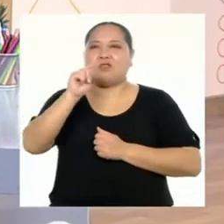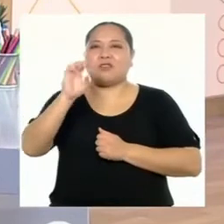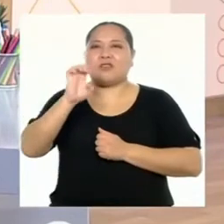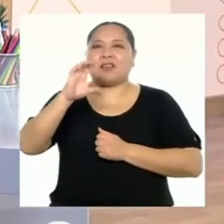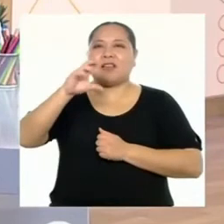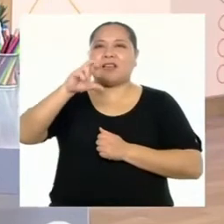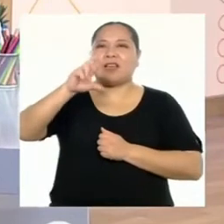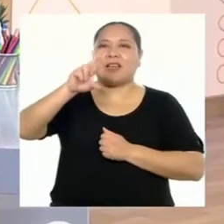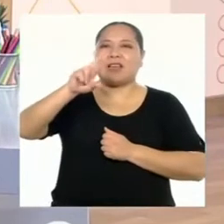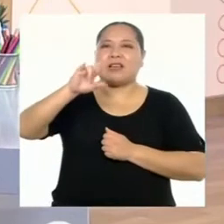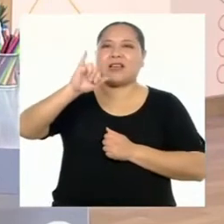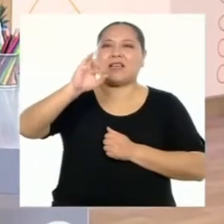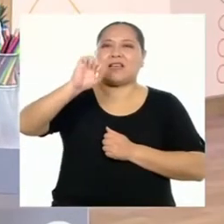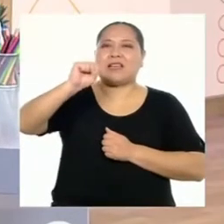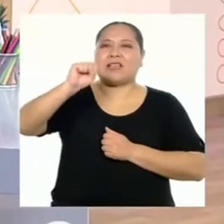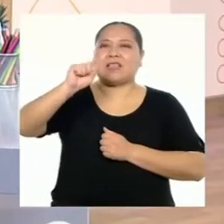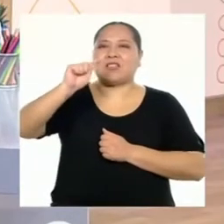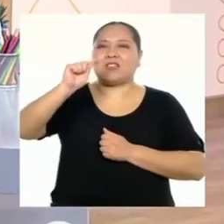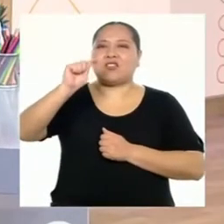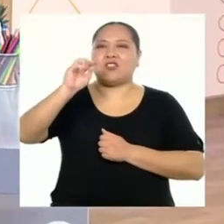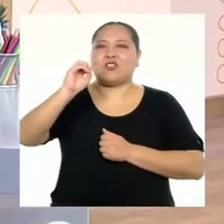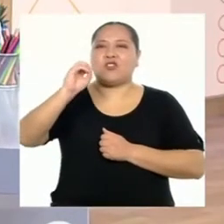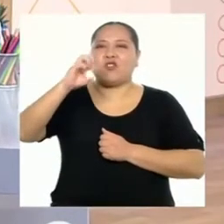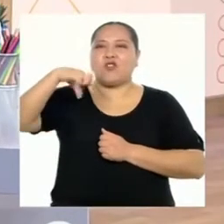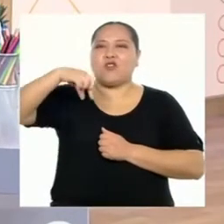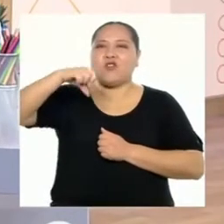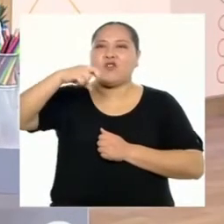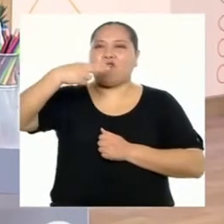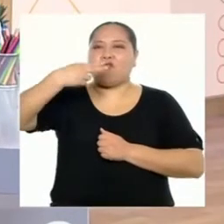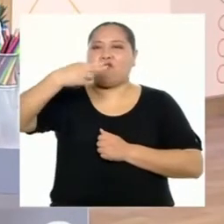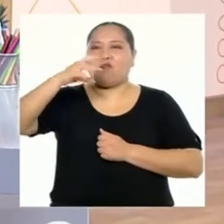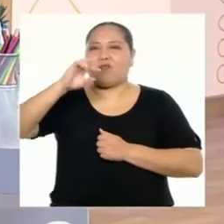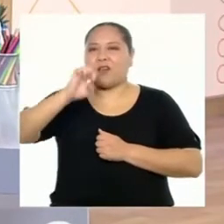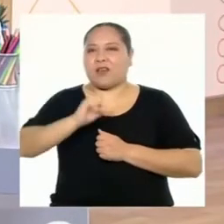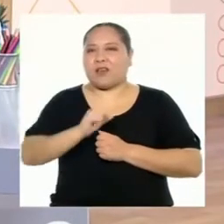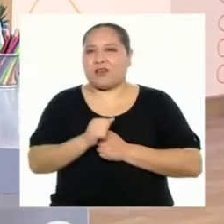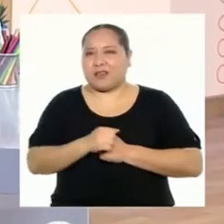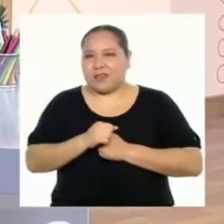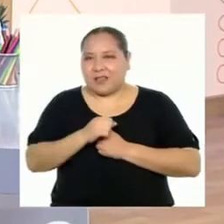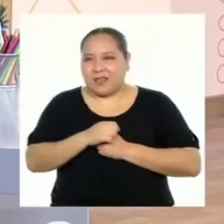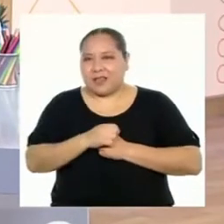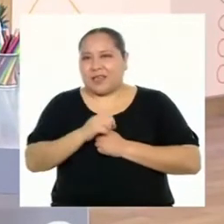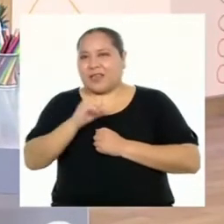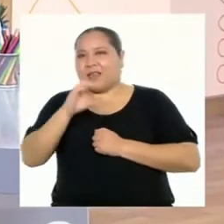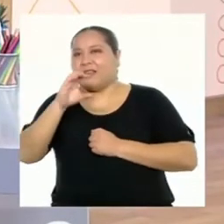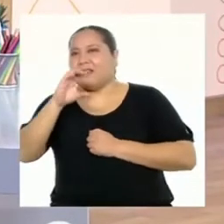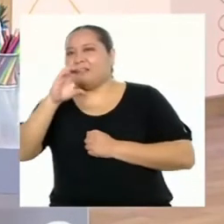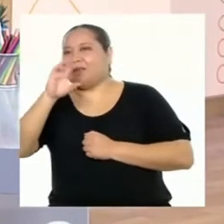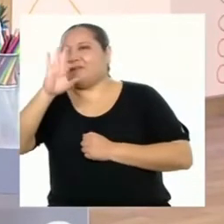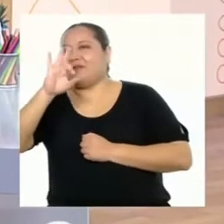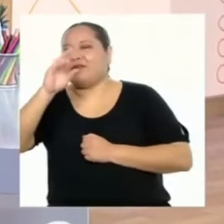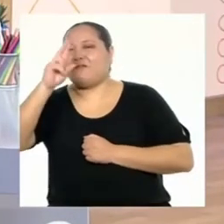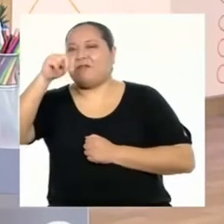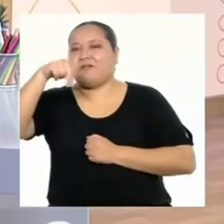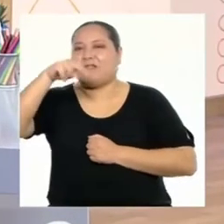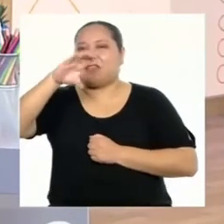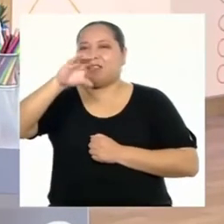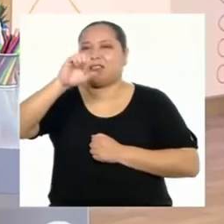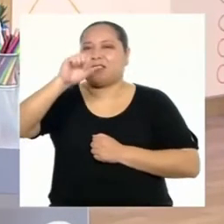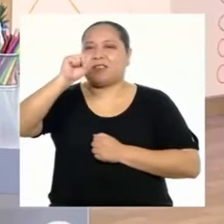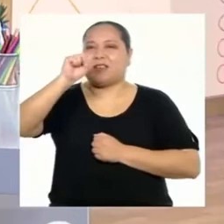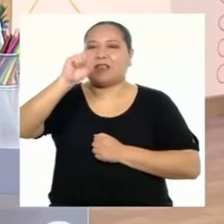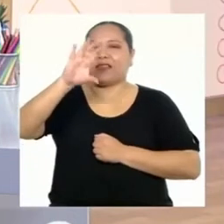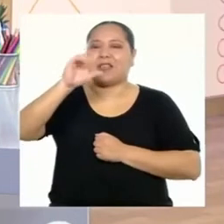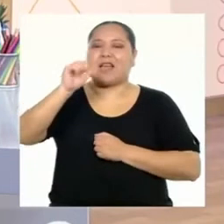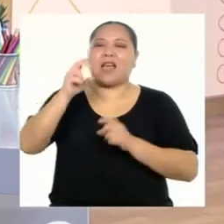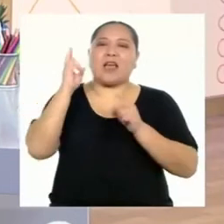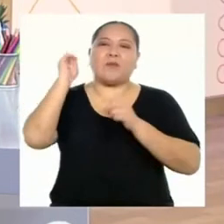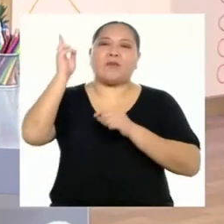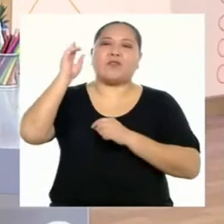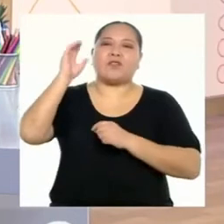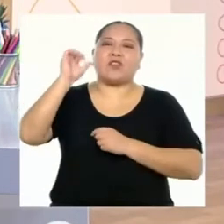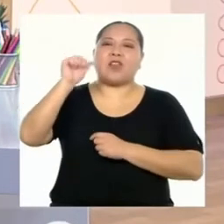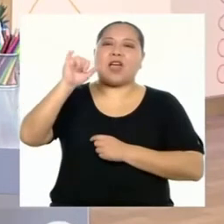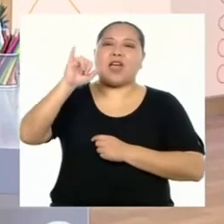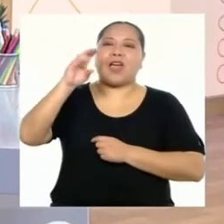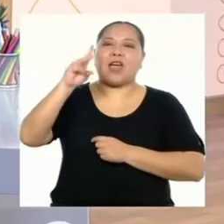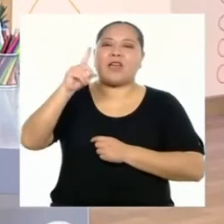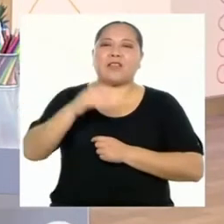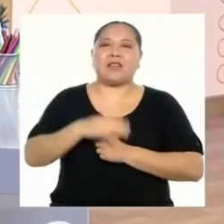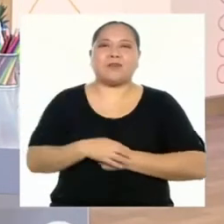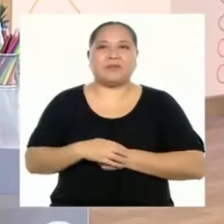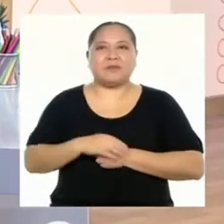Francesca y la profesora Aira. Hola, bienvenidas y bienvenidos a Aprendo en Casa. Charlotte,